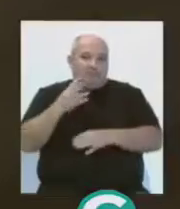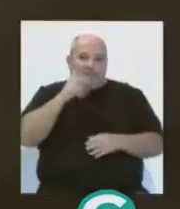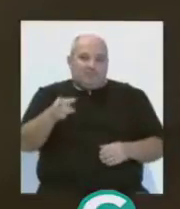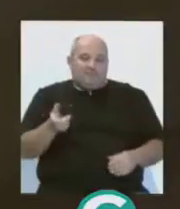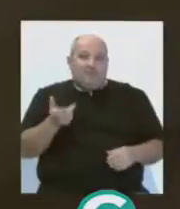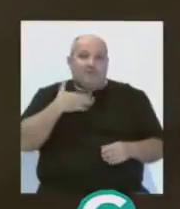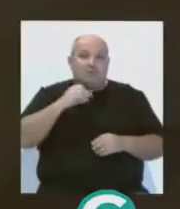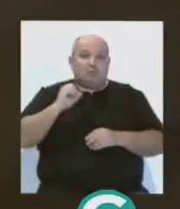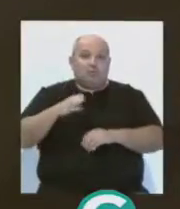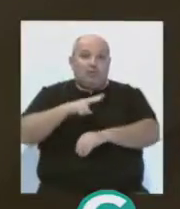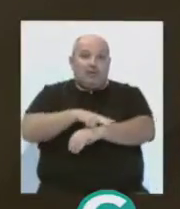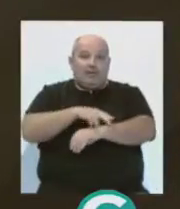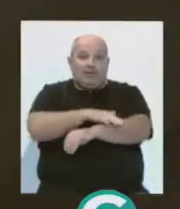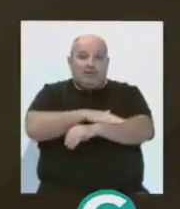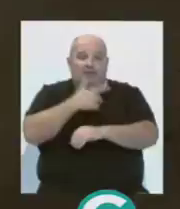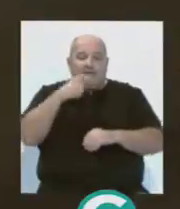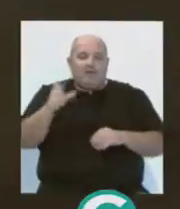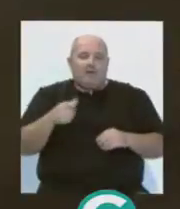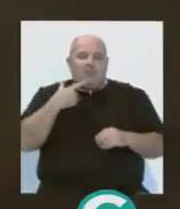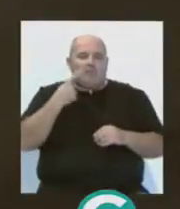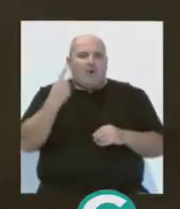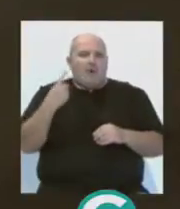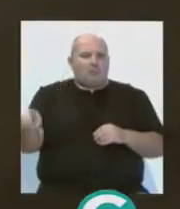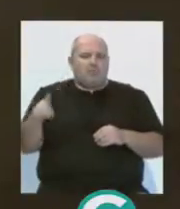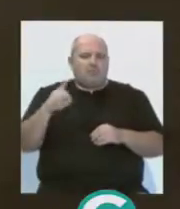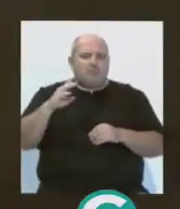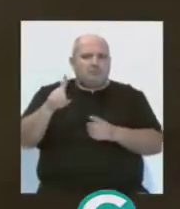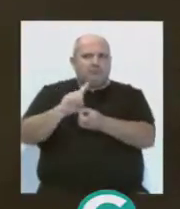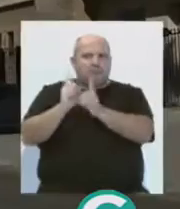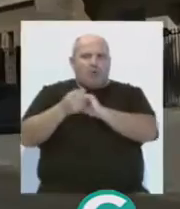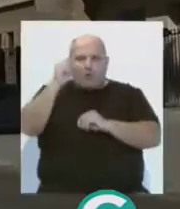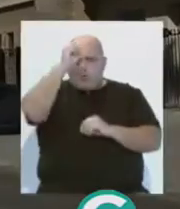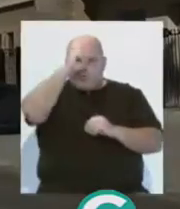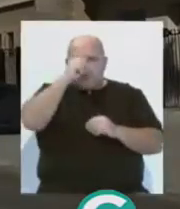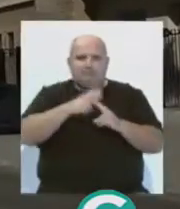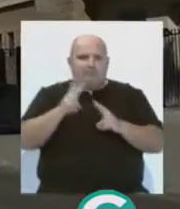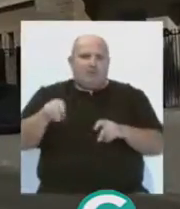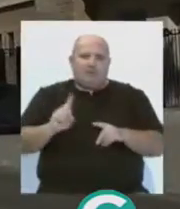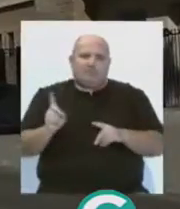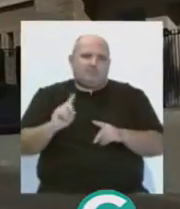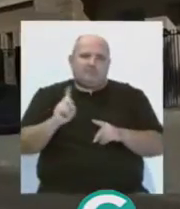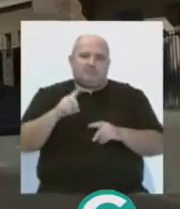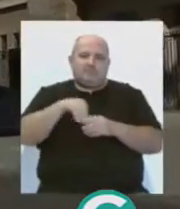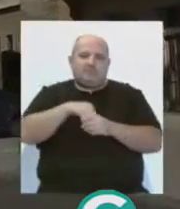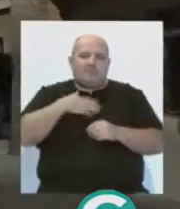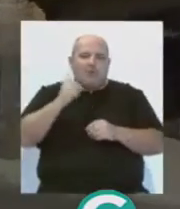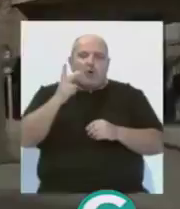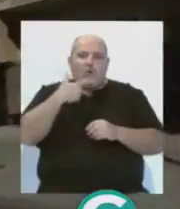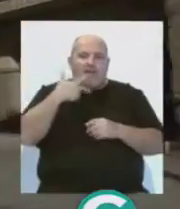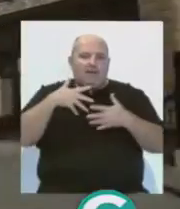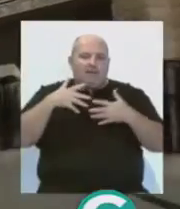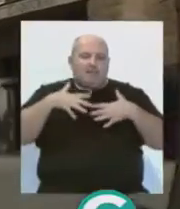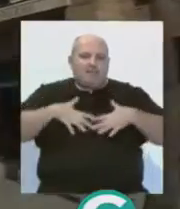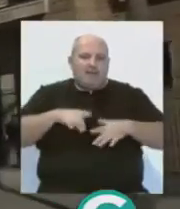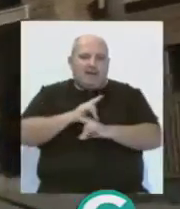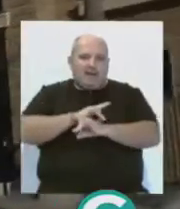La subdelegación señala por todo ello que acusar a su delegado de cambiar de opinión es una clara manifestación de desconocimiento